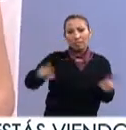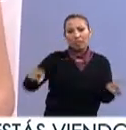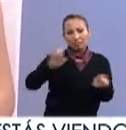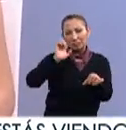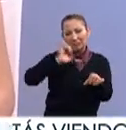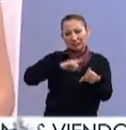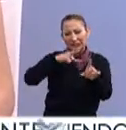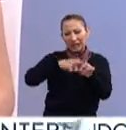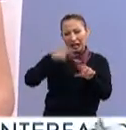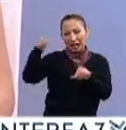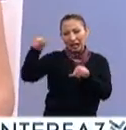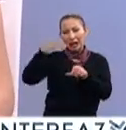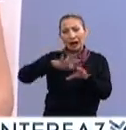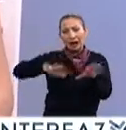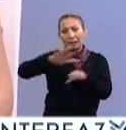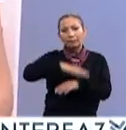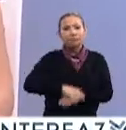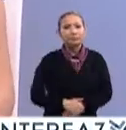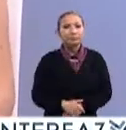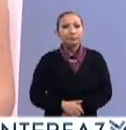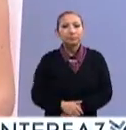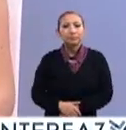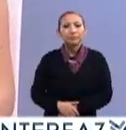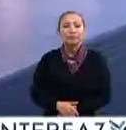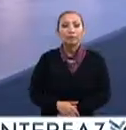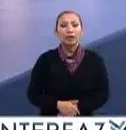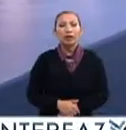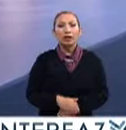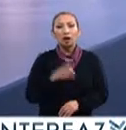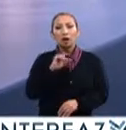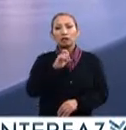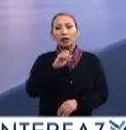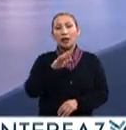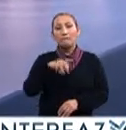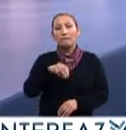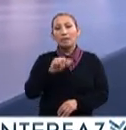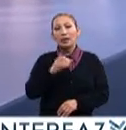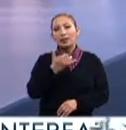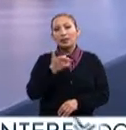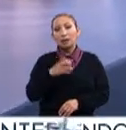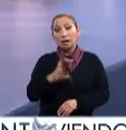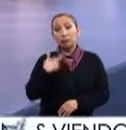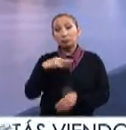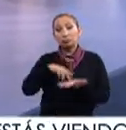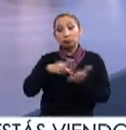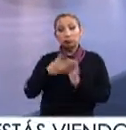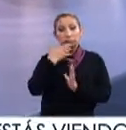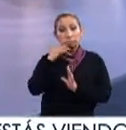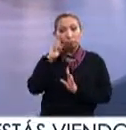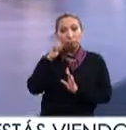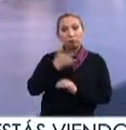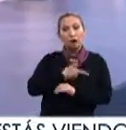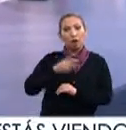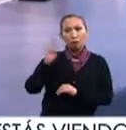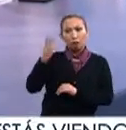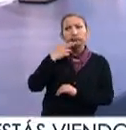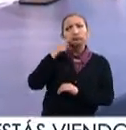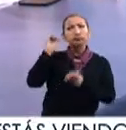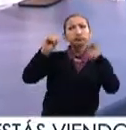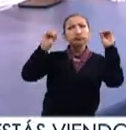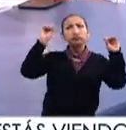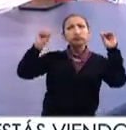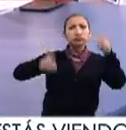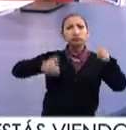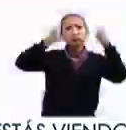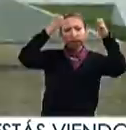específicas sobre esta disciplina. Así es, bueno, Oscar Nermeyer es un arquitecto que me gusta mucho por su funcionalismo y la